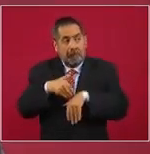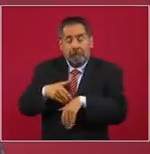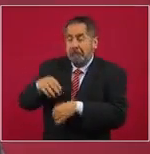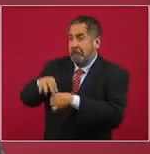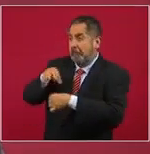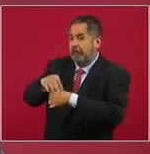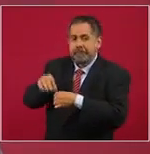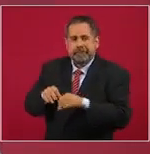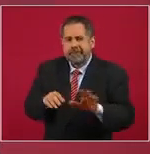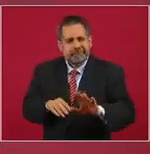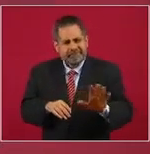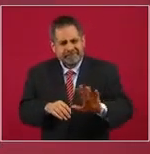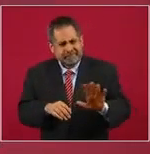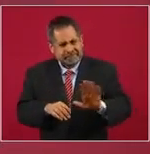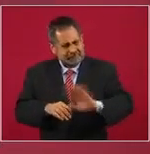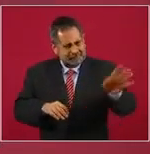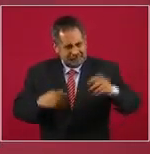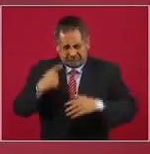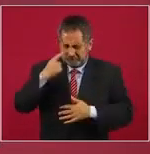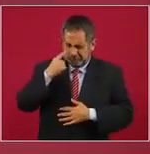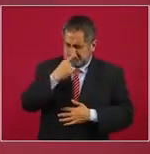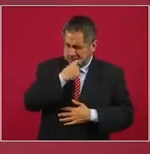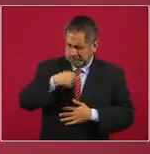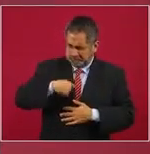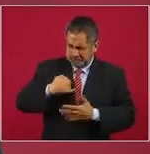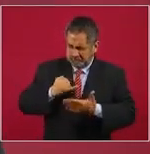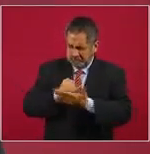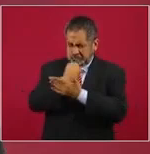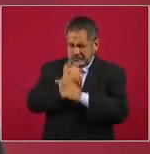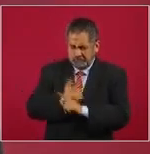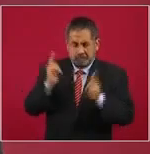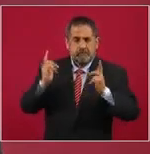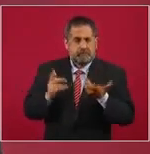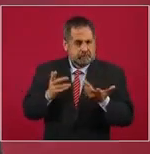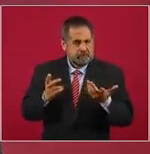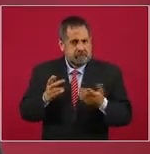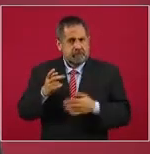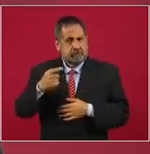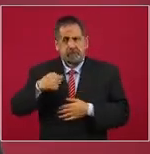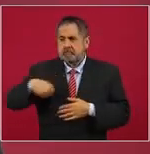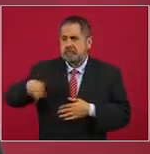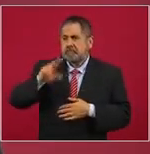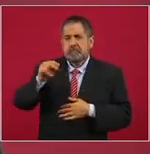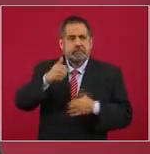que no se venda el voto,